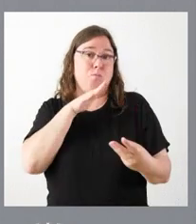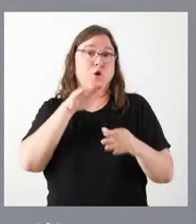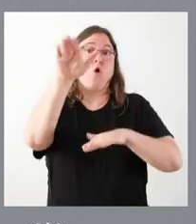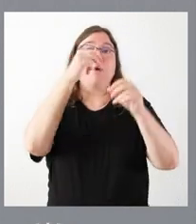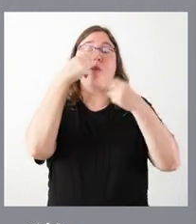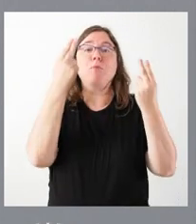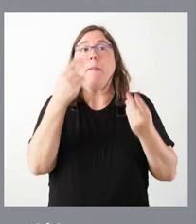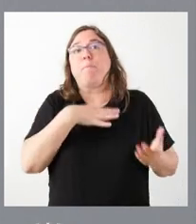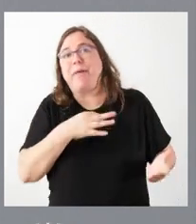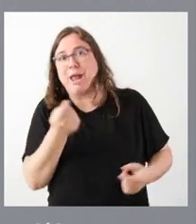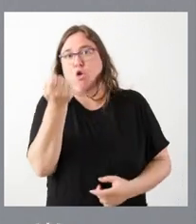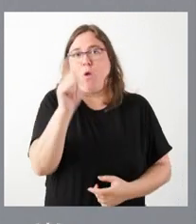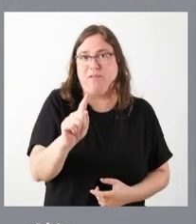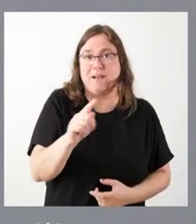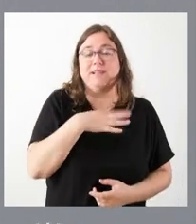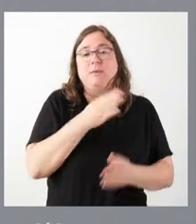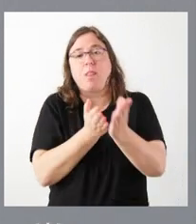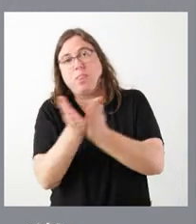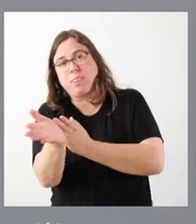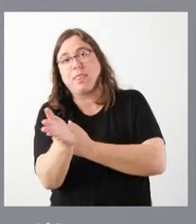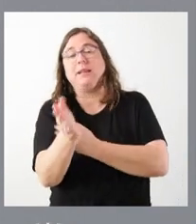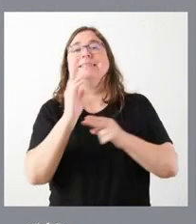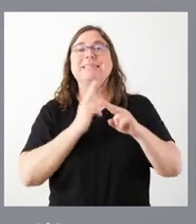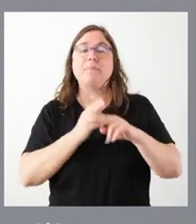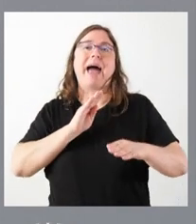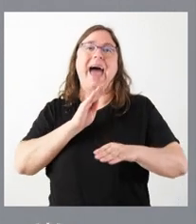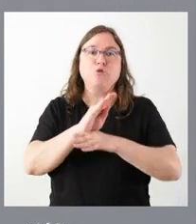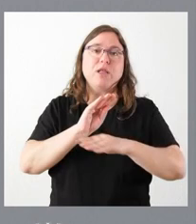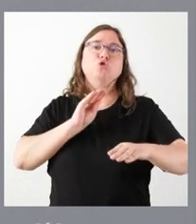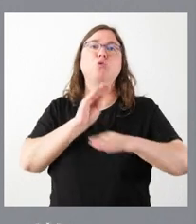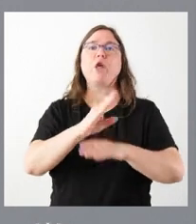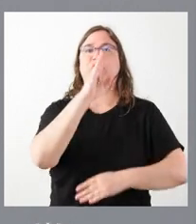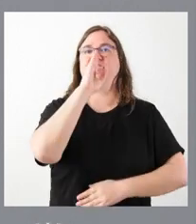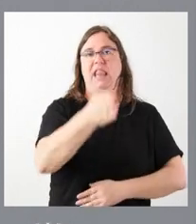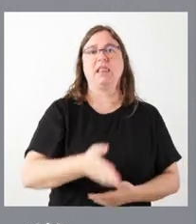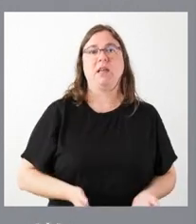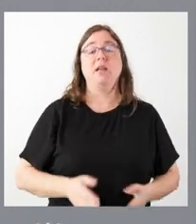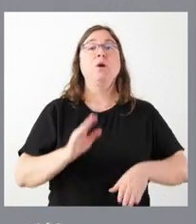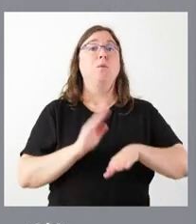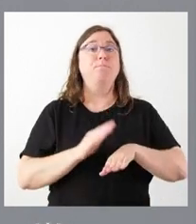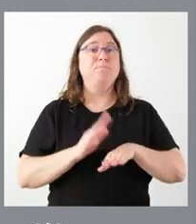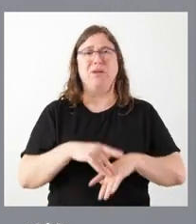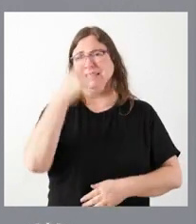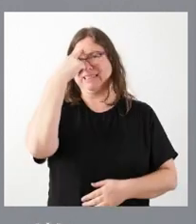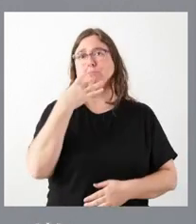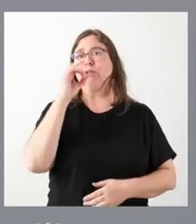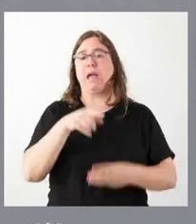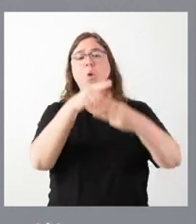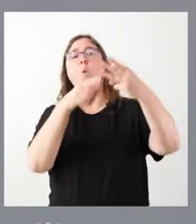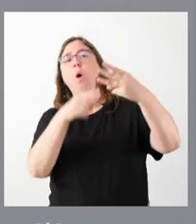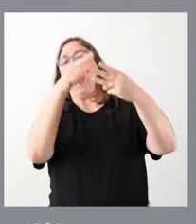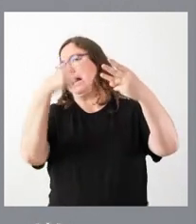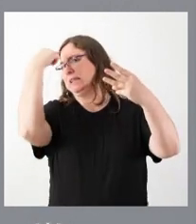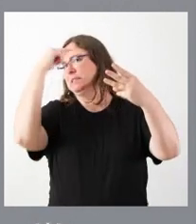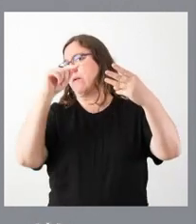pública y se pueda ir por el mecanismo de la ayuda o de la subvención directa, porque, lógicamente, se sabe cuál es el peso de cada una de las